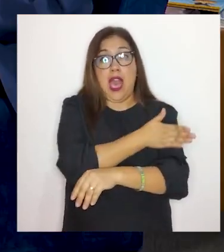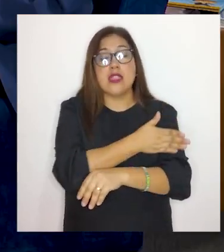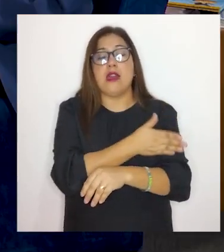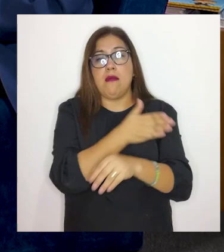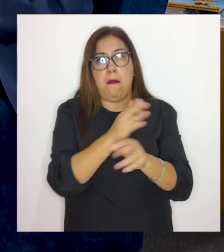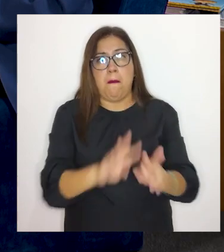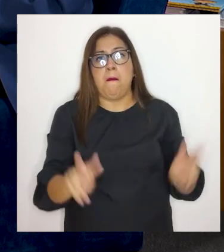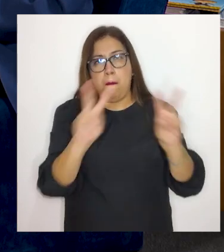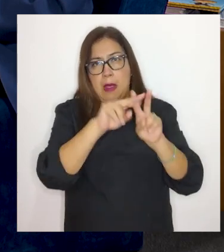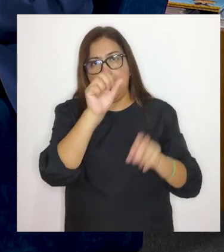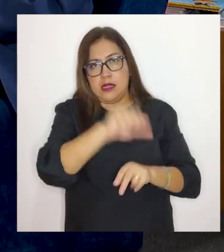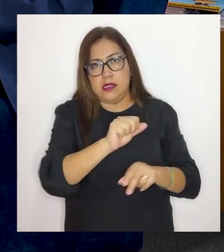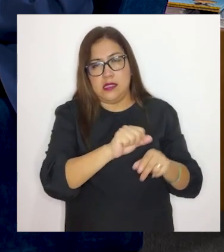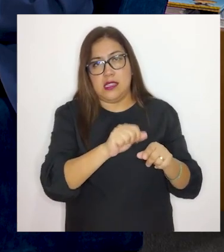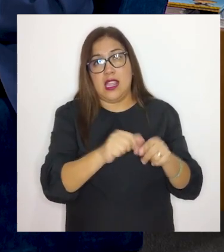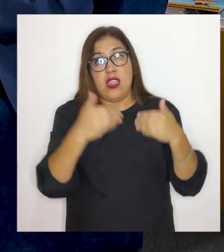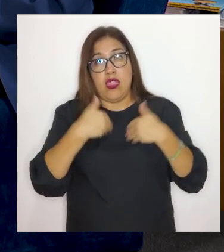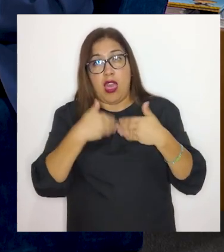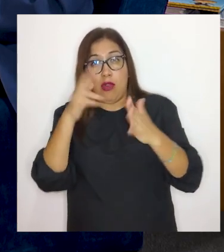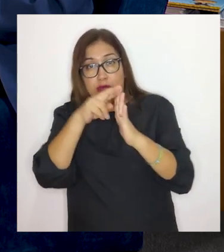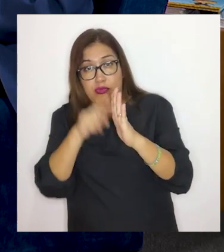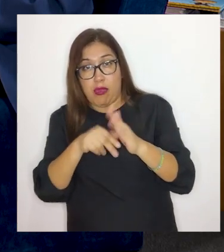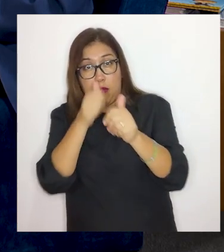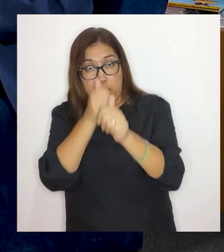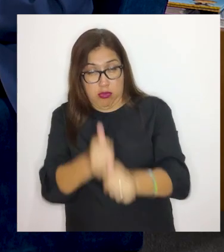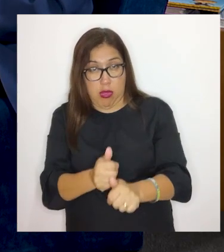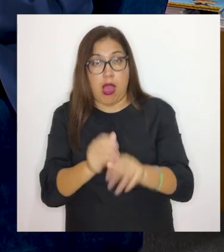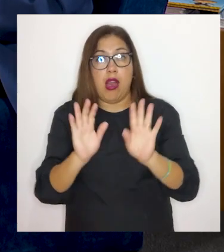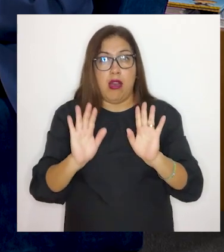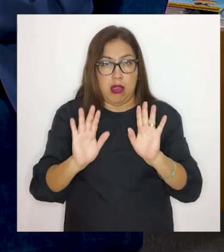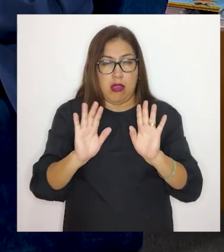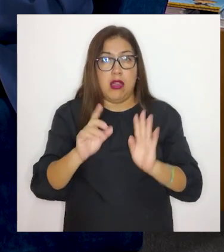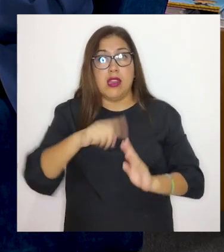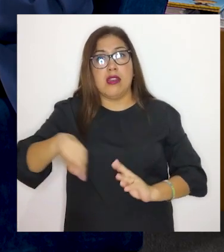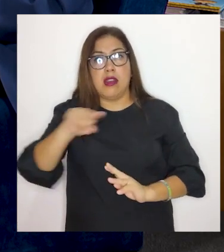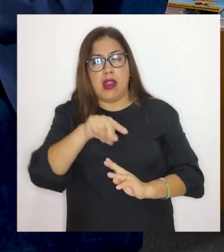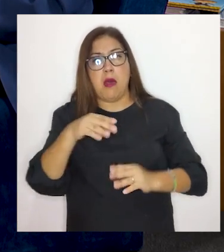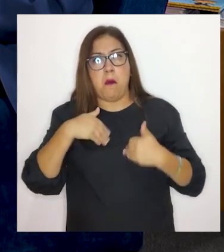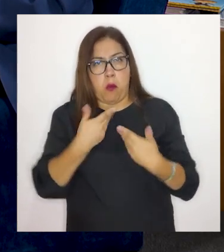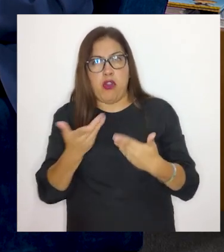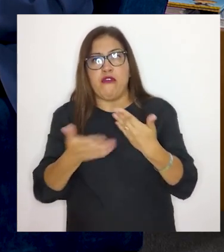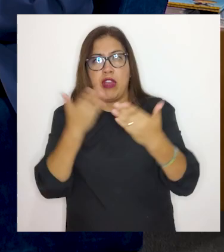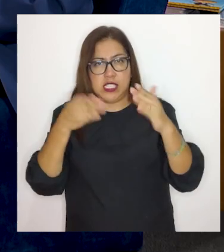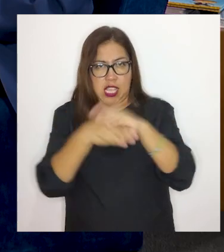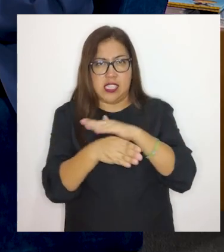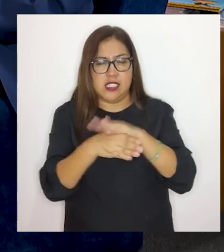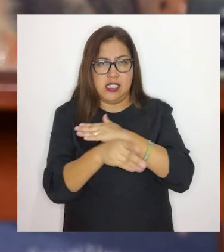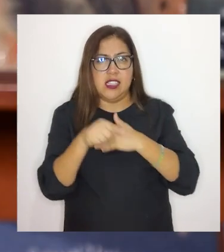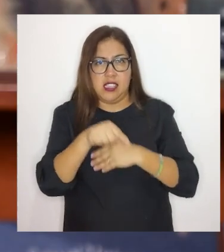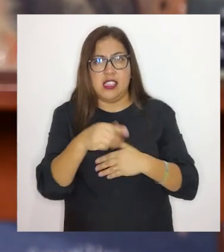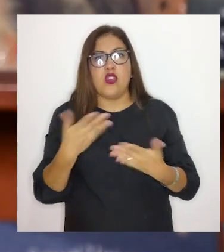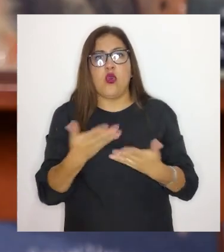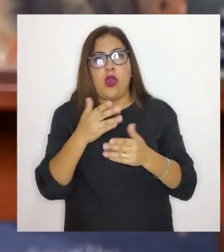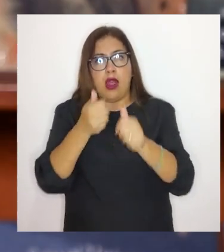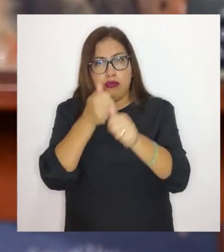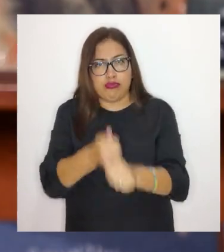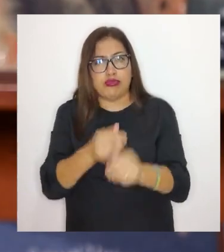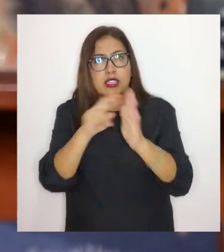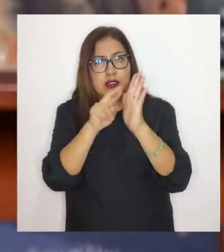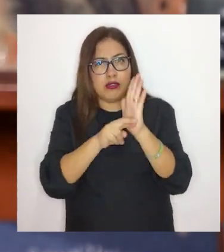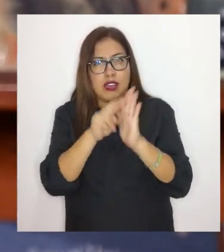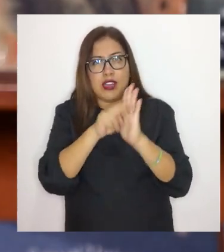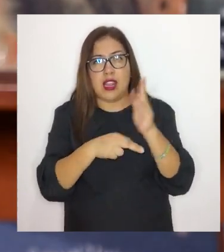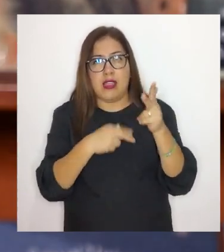todos son válidos, que cumplen esa condición, entonces, pues, son pasibles de acceder mediante el